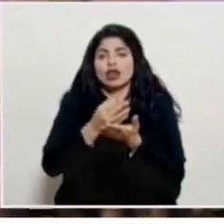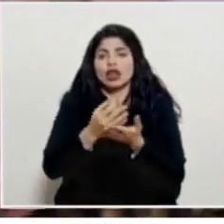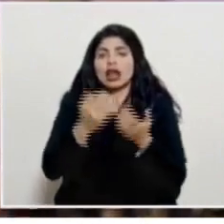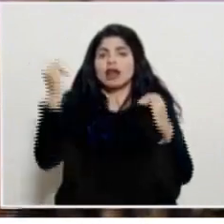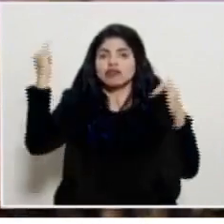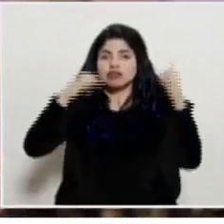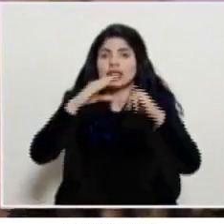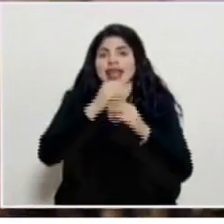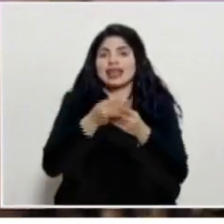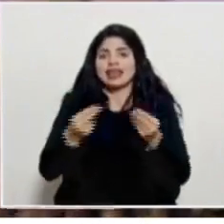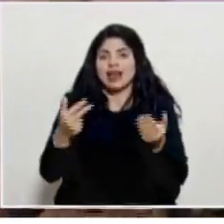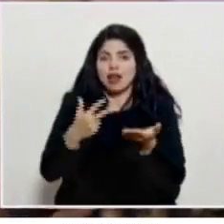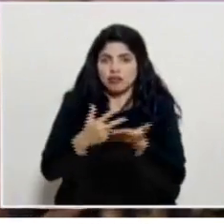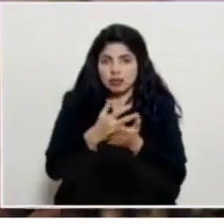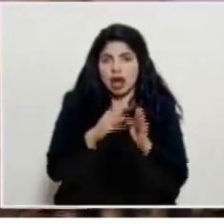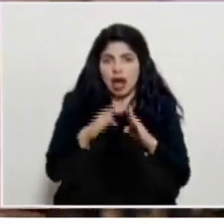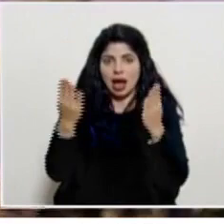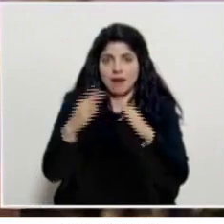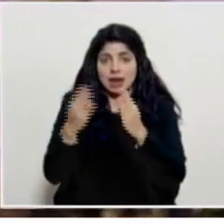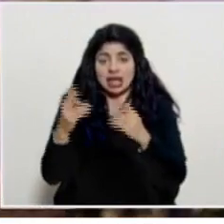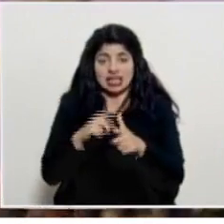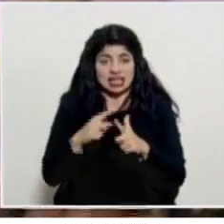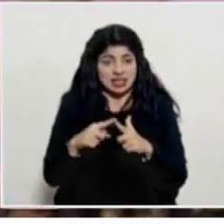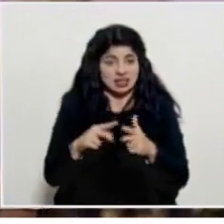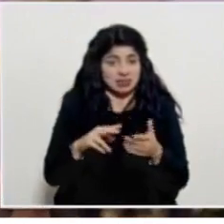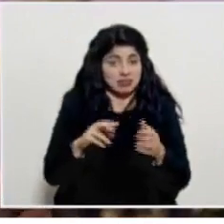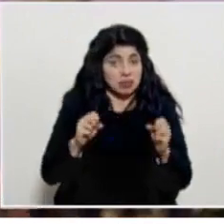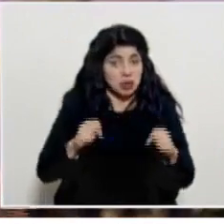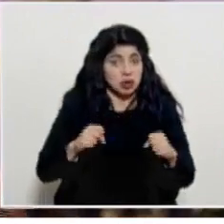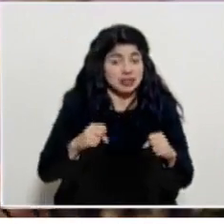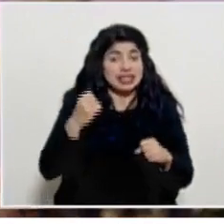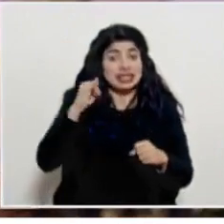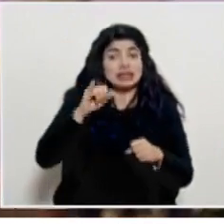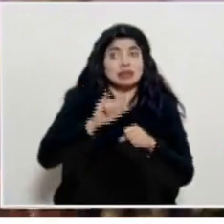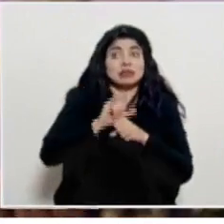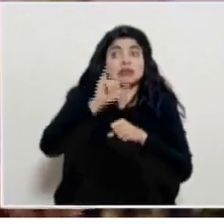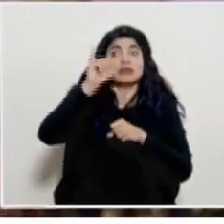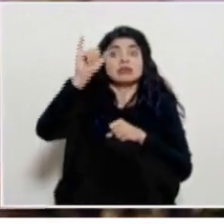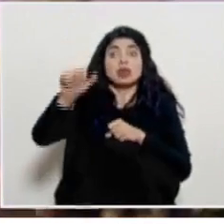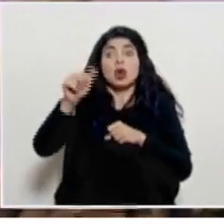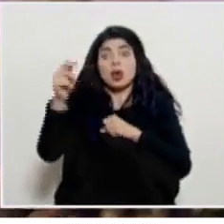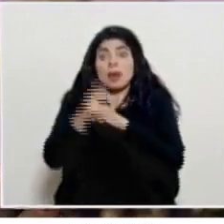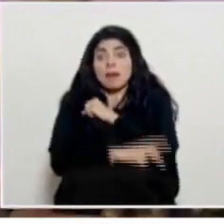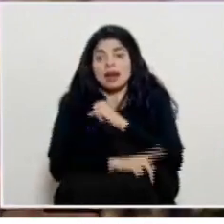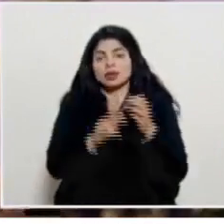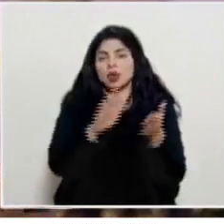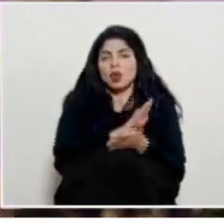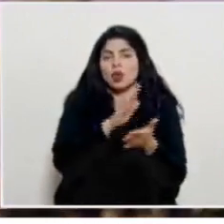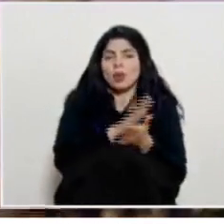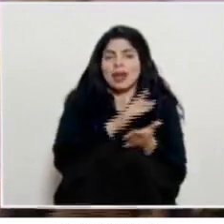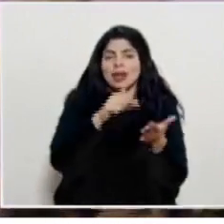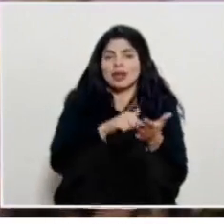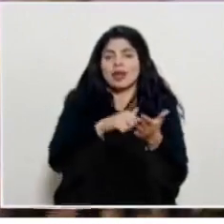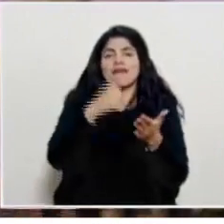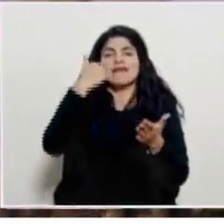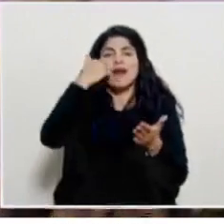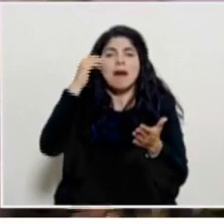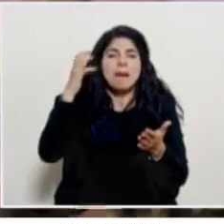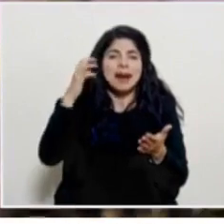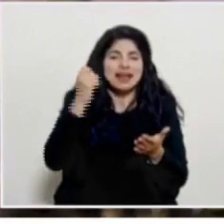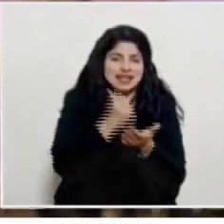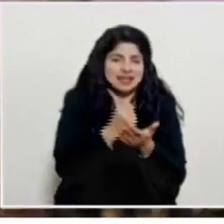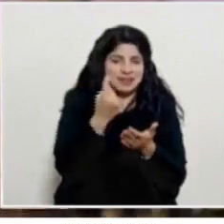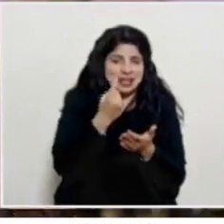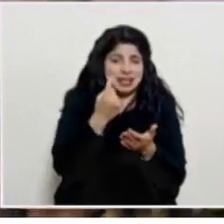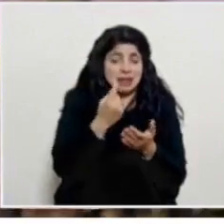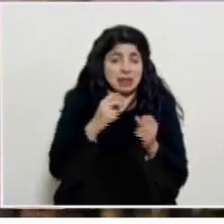abiertas cabe la posibilidad por ejemplo cuando uno va a algunos países que tienen que llevar la documentación de la fiebre amarilla o algo